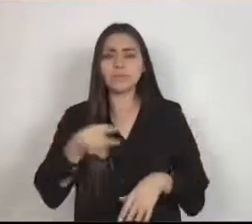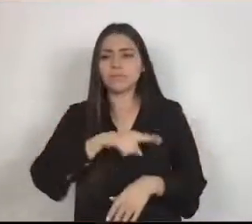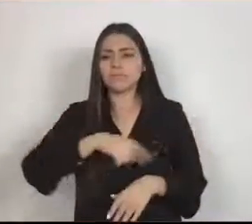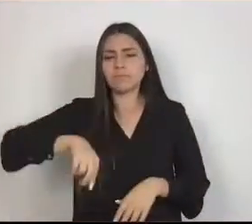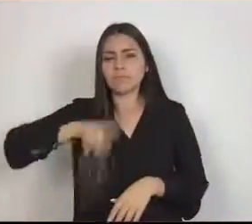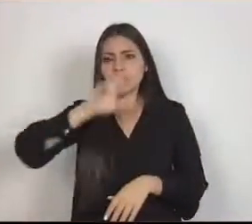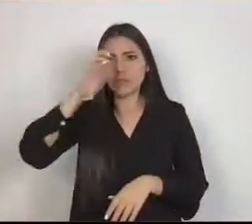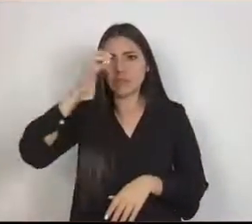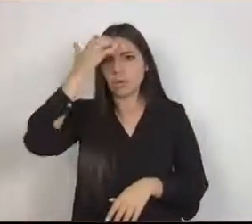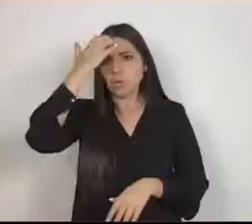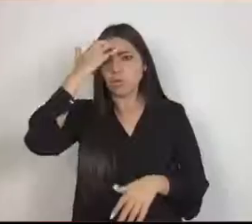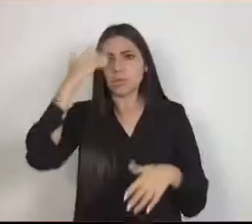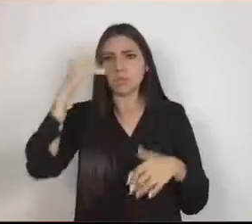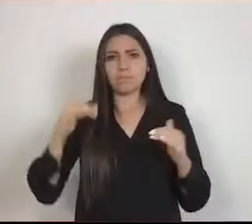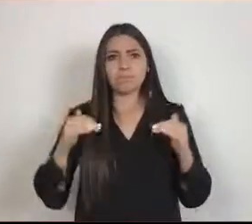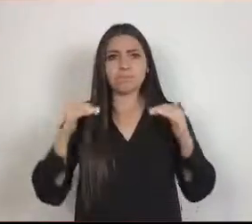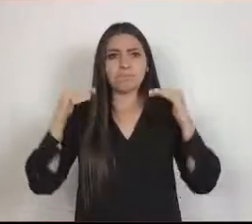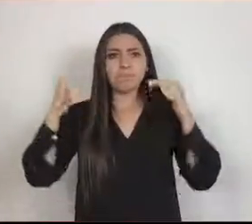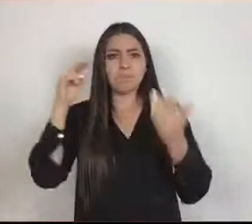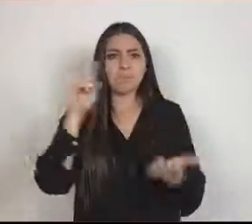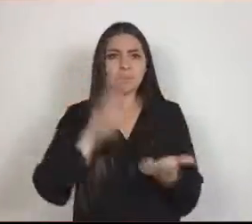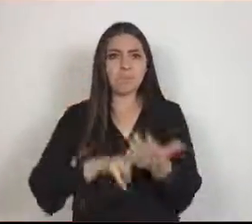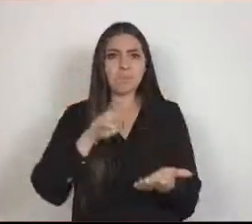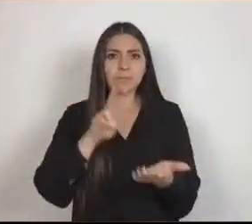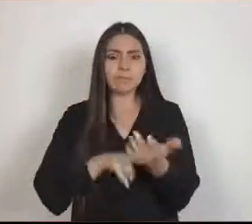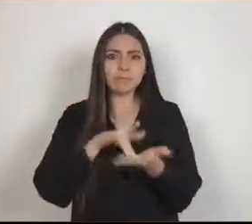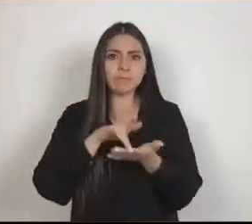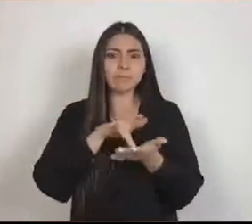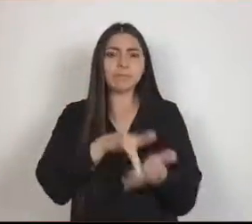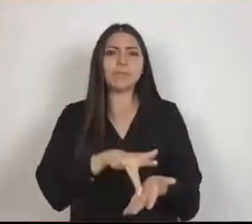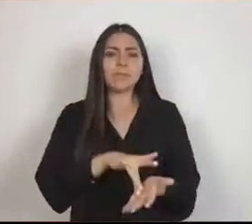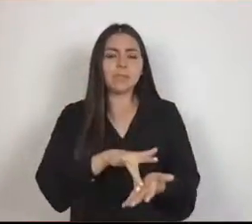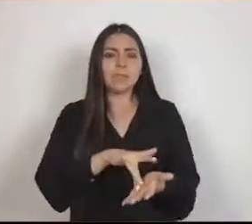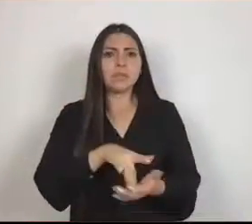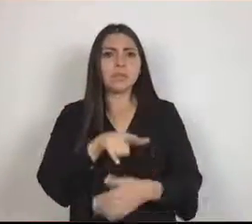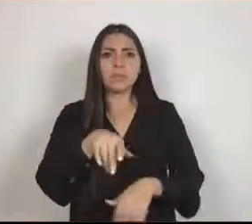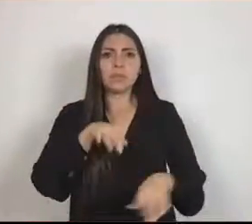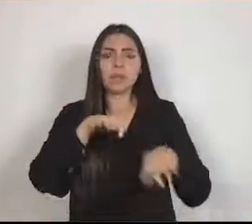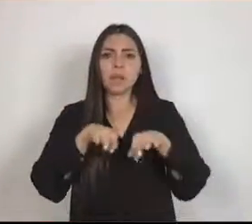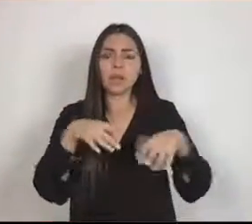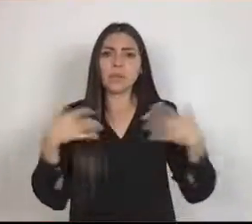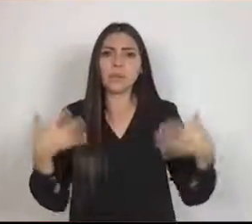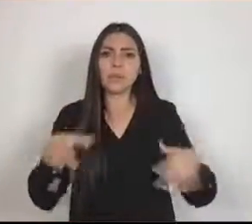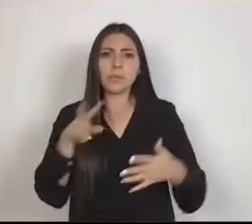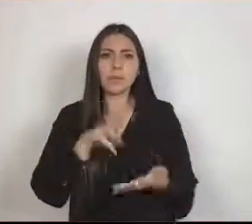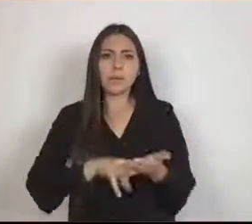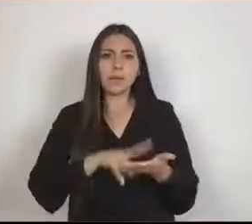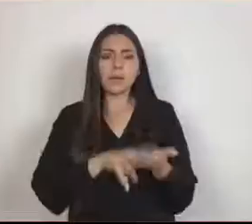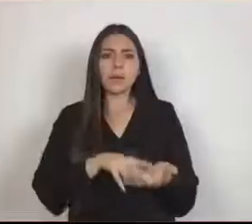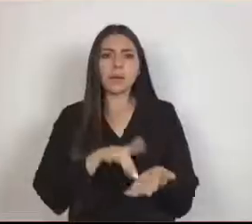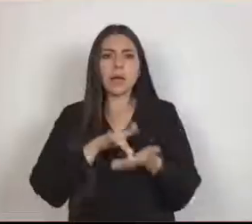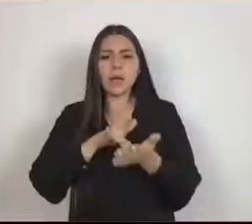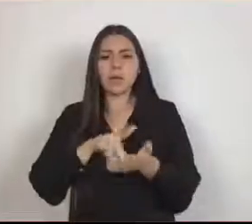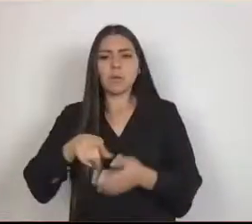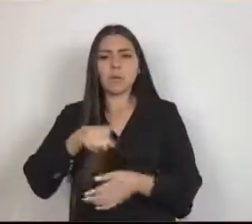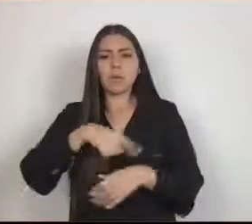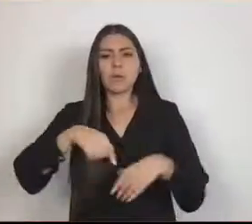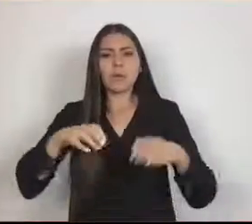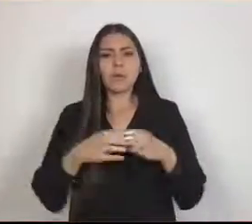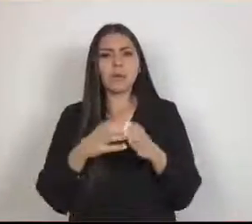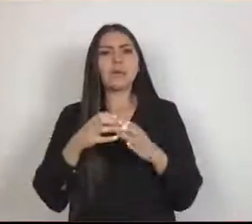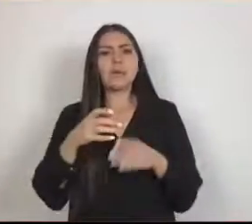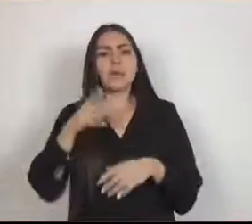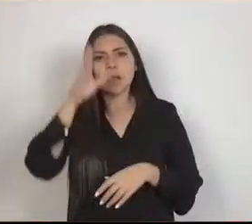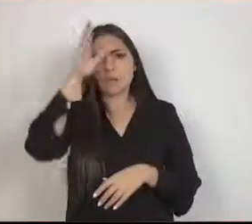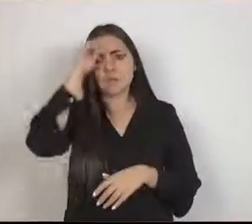por su gran labor comprometiéndose esta legislatura en el ámbito de sus facultades a